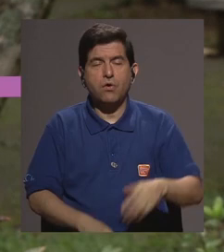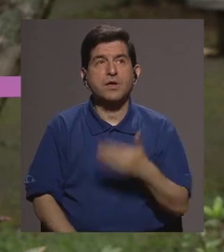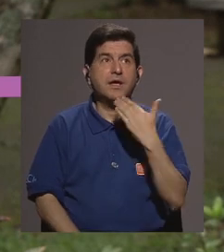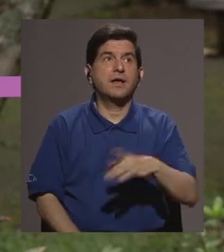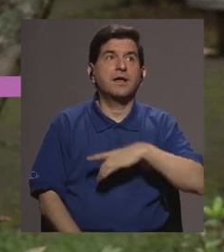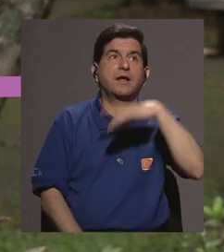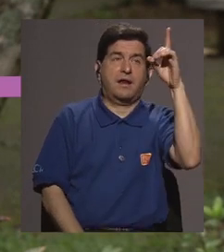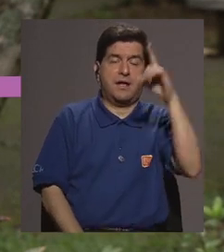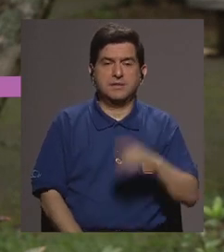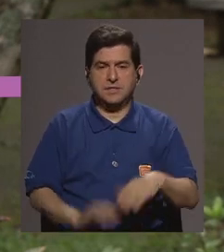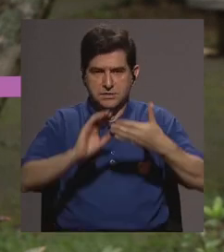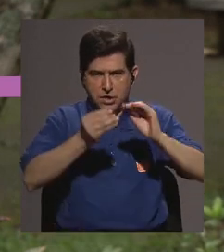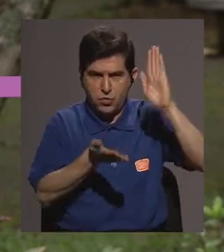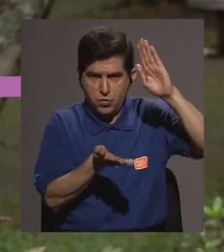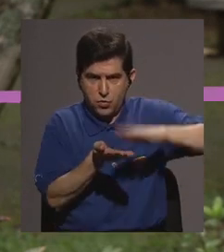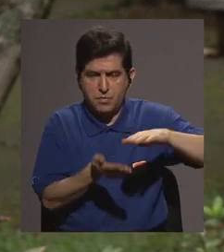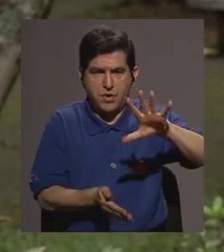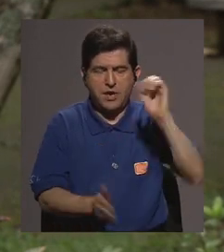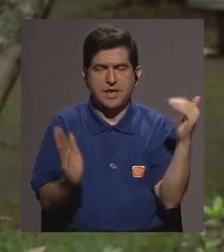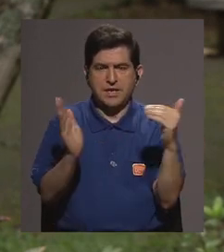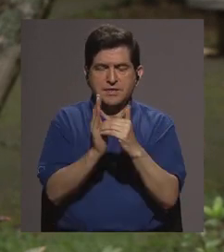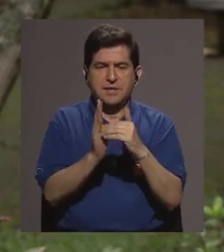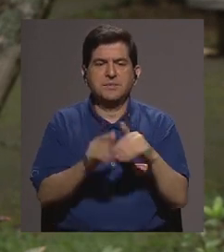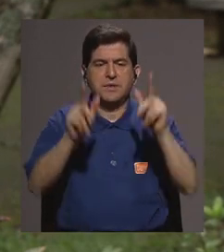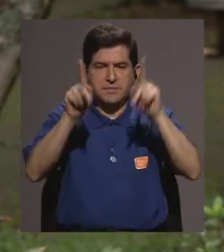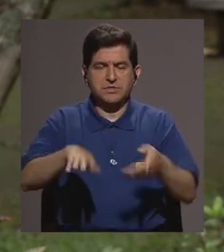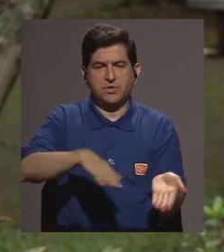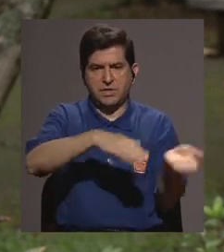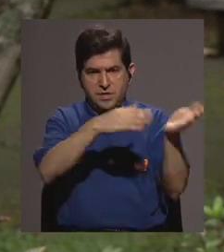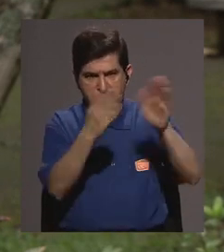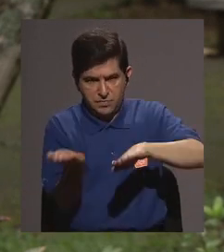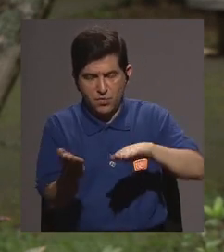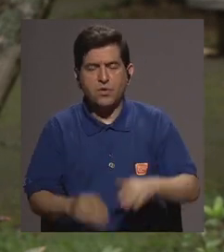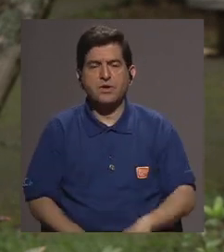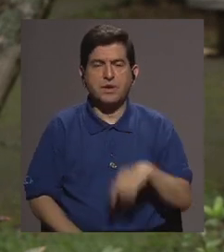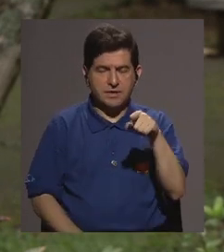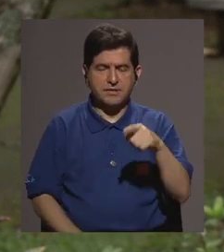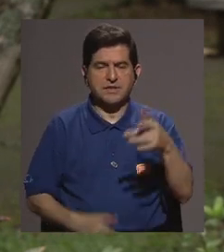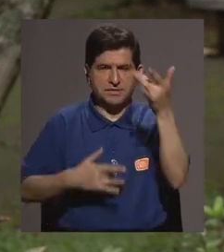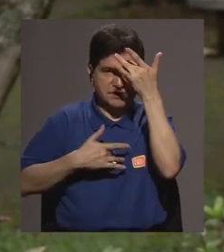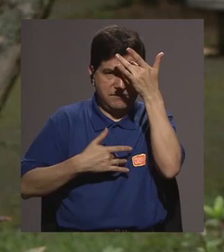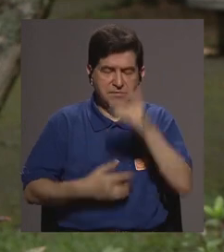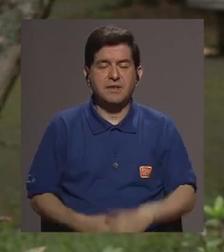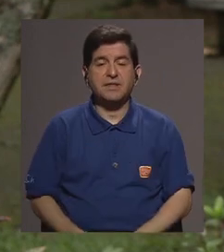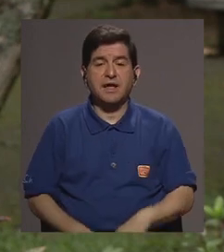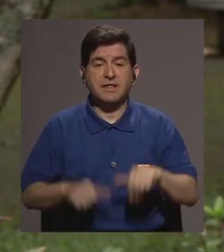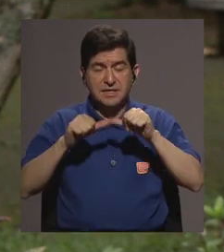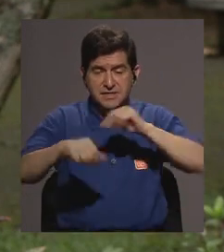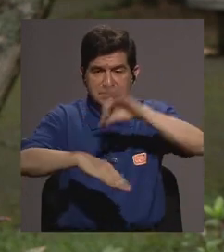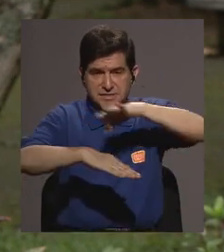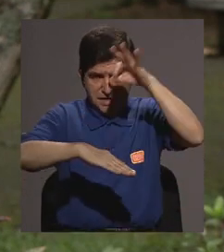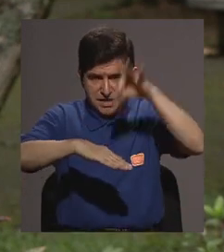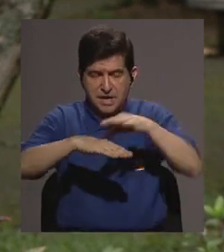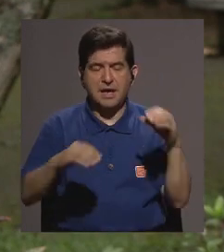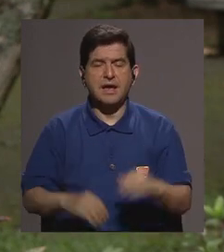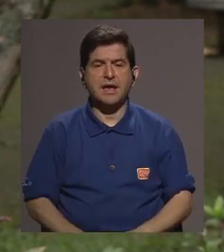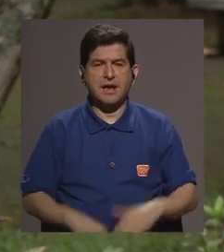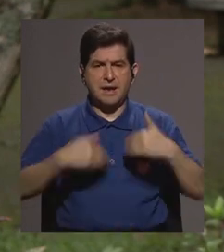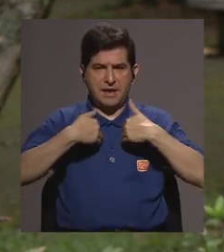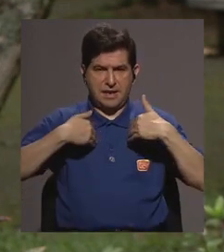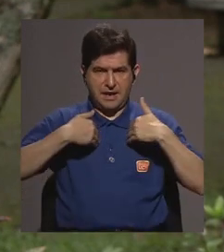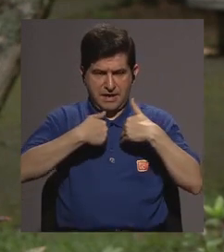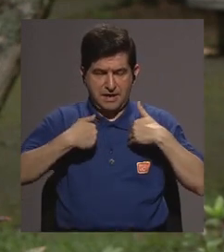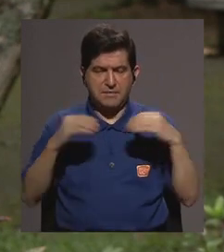hoy pues gracias a Dios son menos de 500 mil personas que mueren de malaria en el mundo sigue siendo el mosquito y el mosquito anófiles el animal